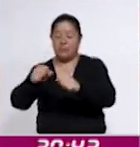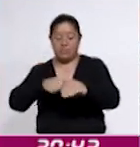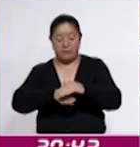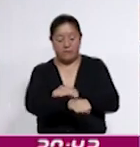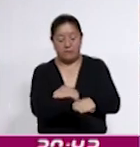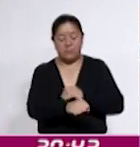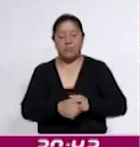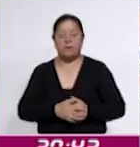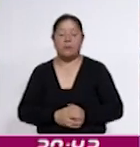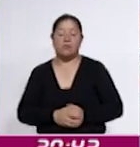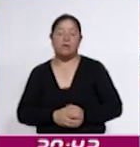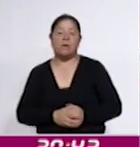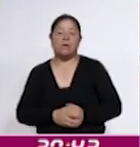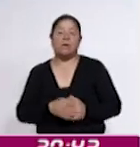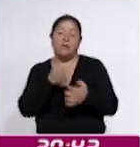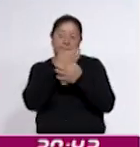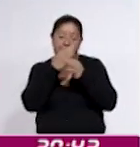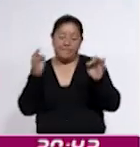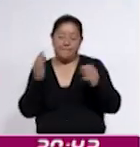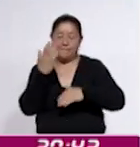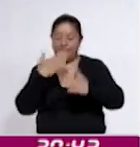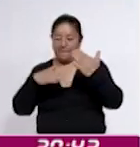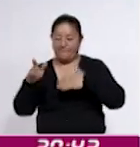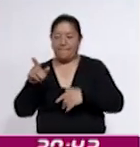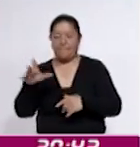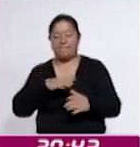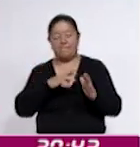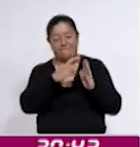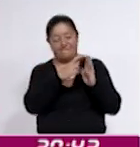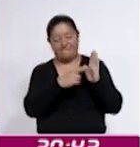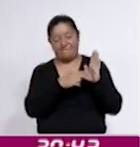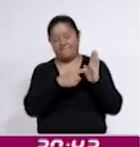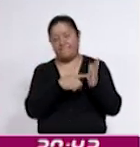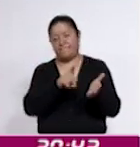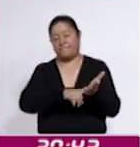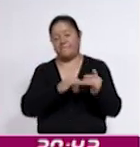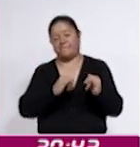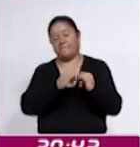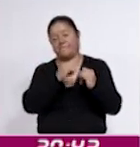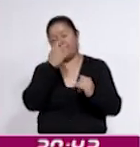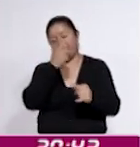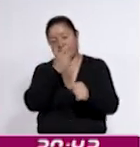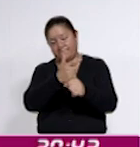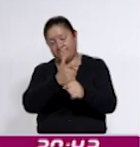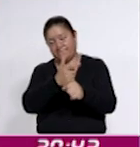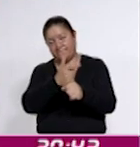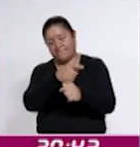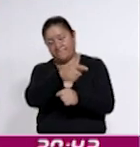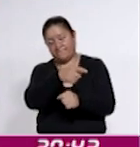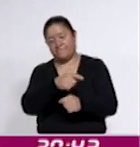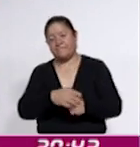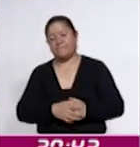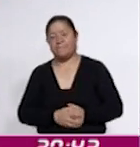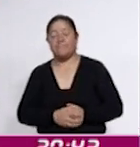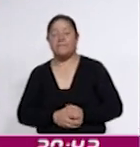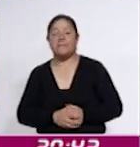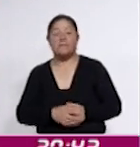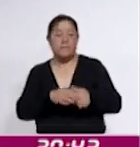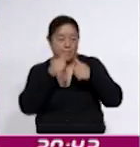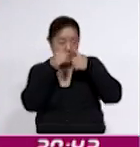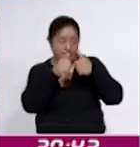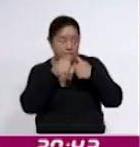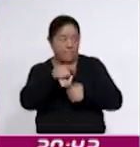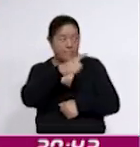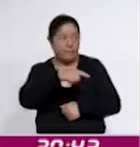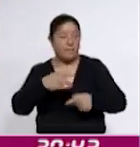Asimismo, informó sobre los avances del protocolo interinstitucional, para identificación, detección y atención a las